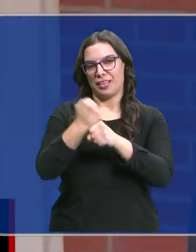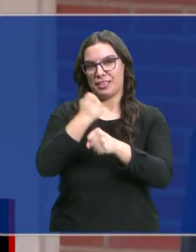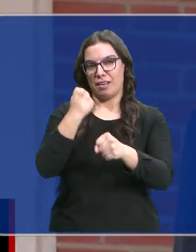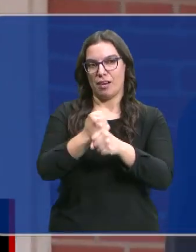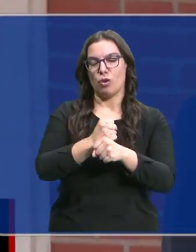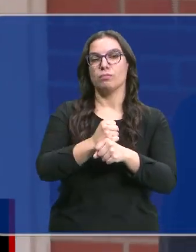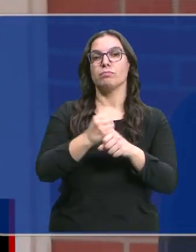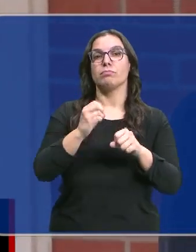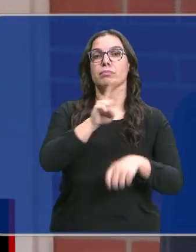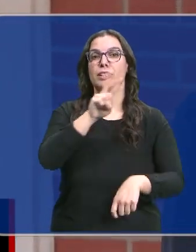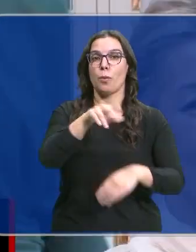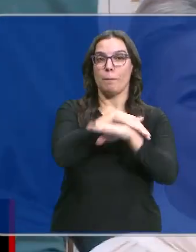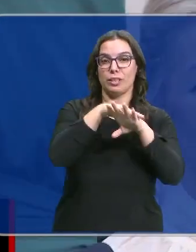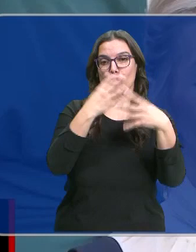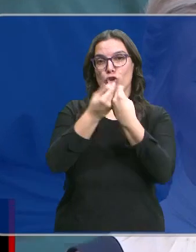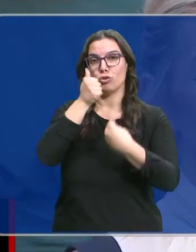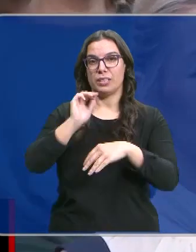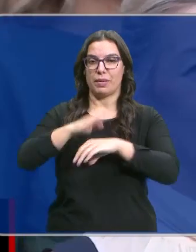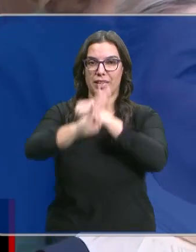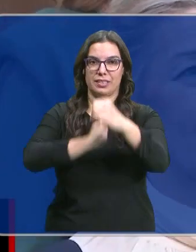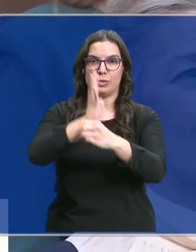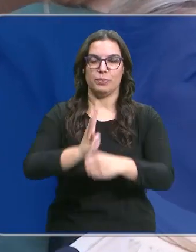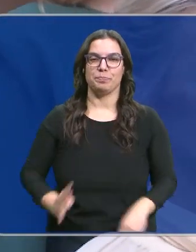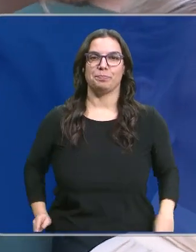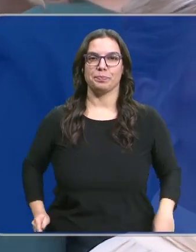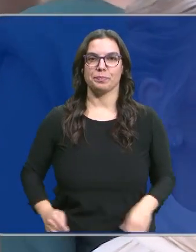ministros que acompañarán a Pedro Sánchez en esta legislatura.